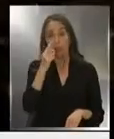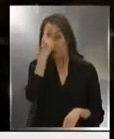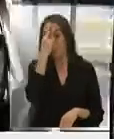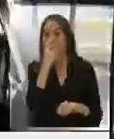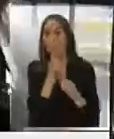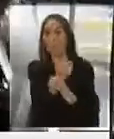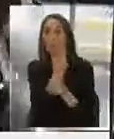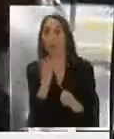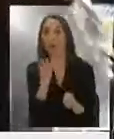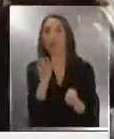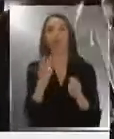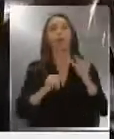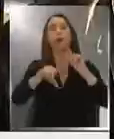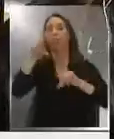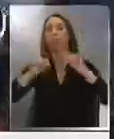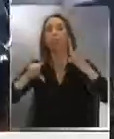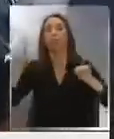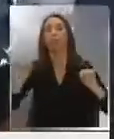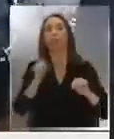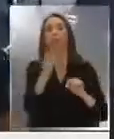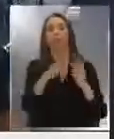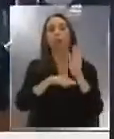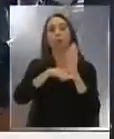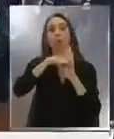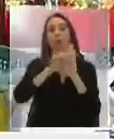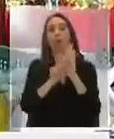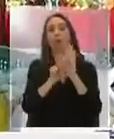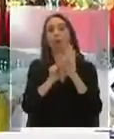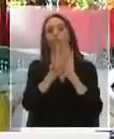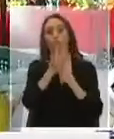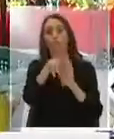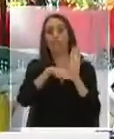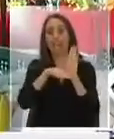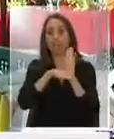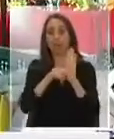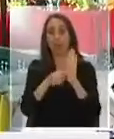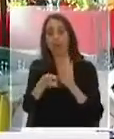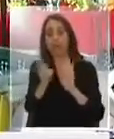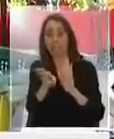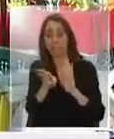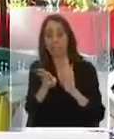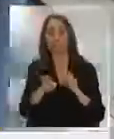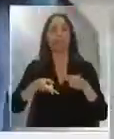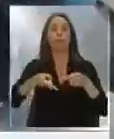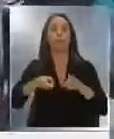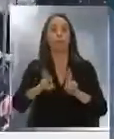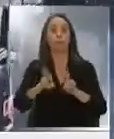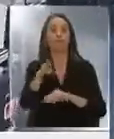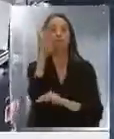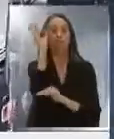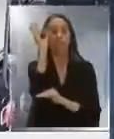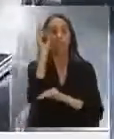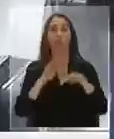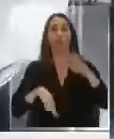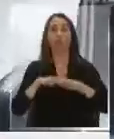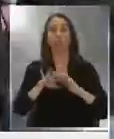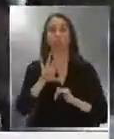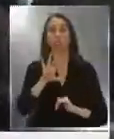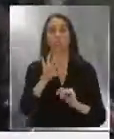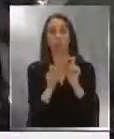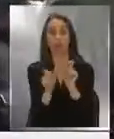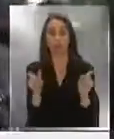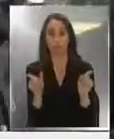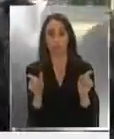aforos cambiarán dependiendo de la fase. Por ejemplo, si estoy en la etapa de restricción, se permitirán reuniones con máximo de cinco